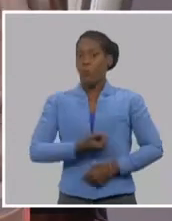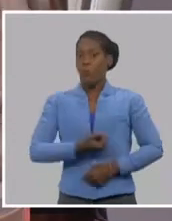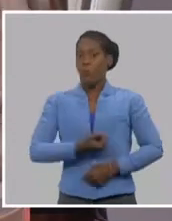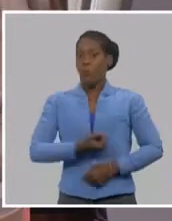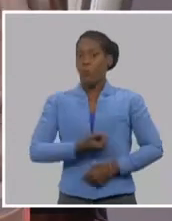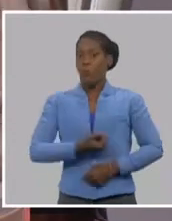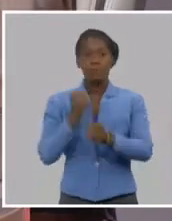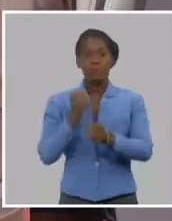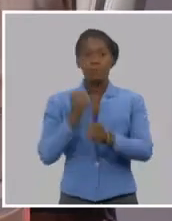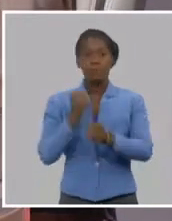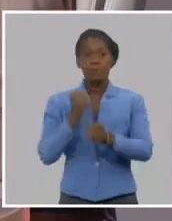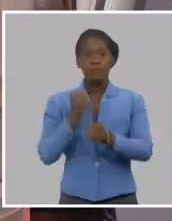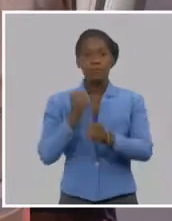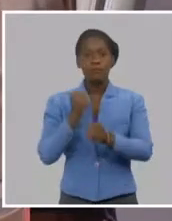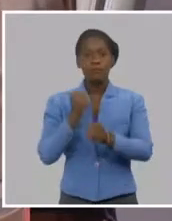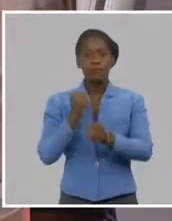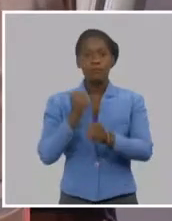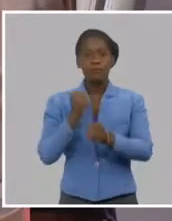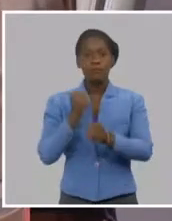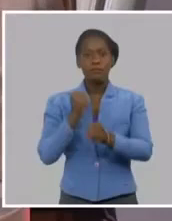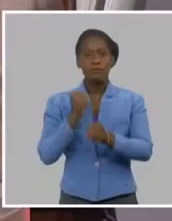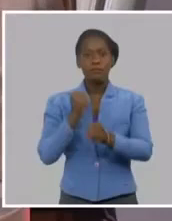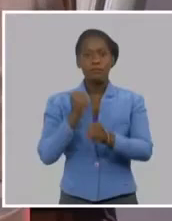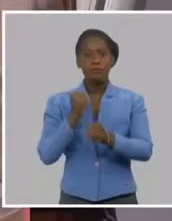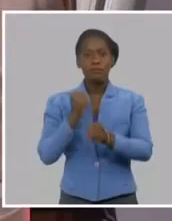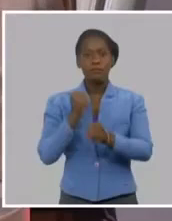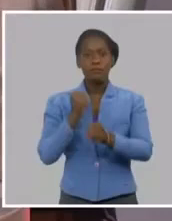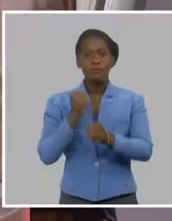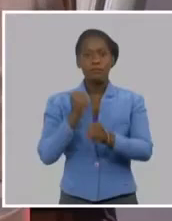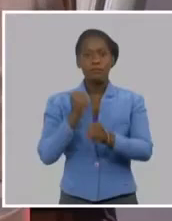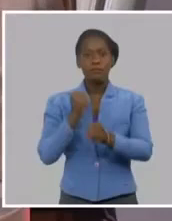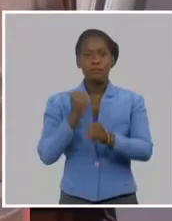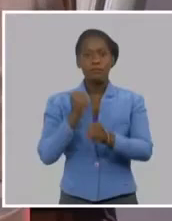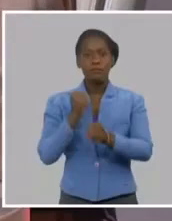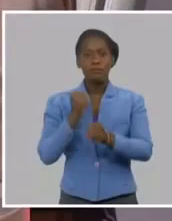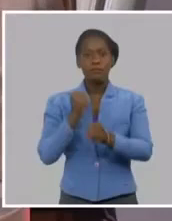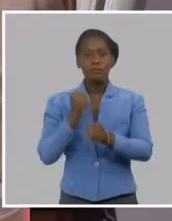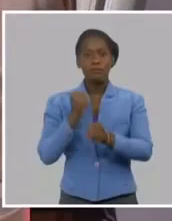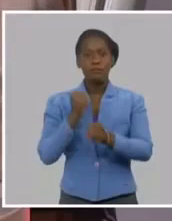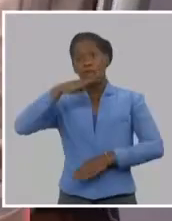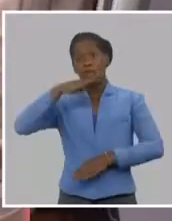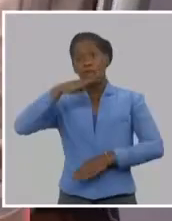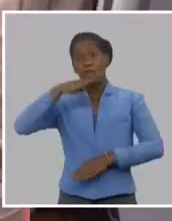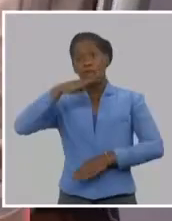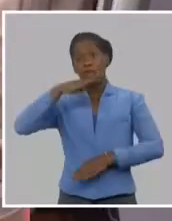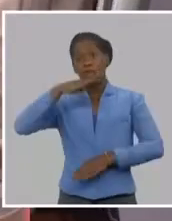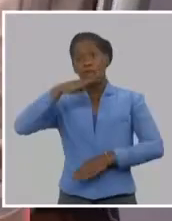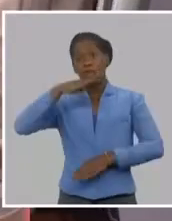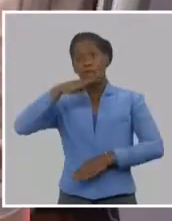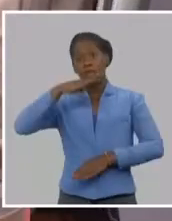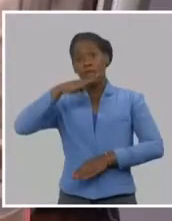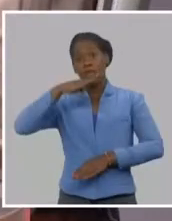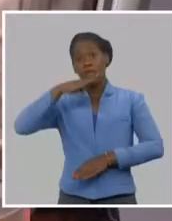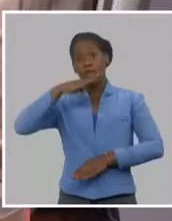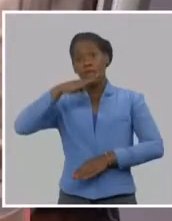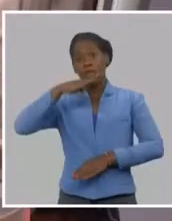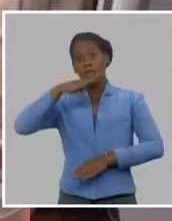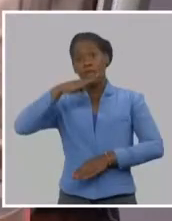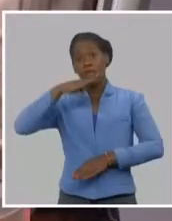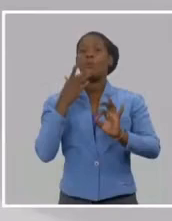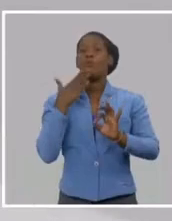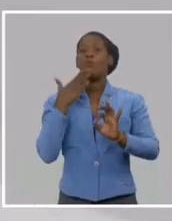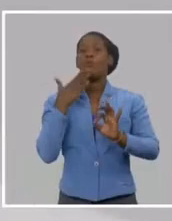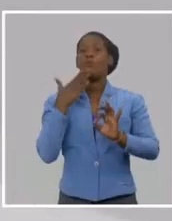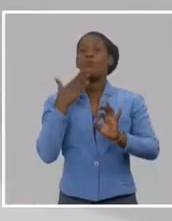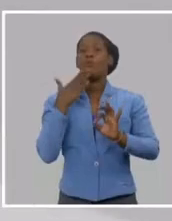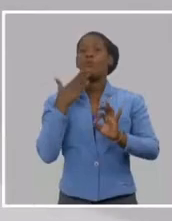los pobres que se entregan a hacer la revolución, que son los que están dispuestos a sacrificarse por la revolución, los están dispuestos a la unidad de cubanos de todos los colores, los